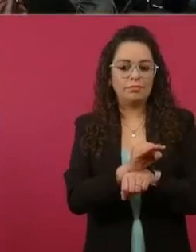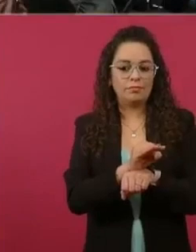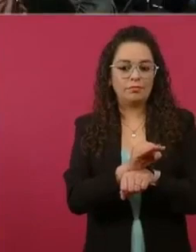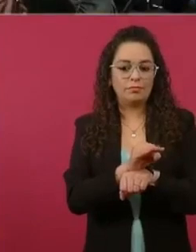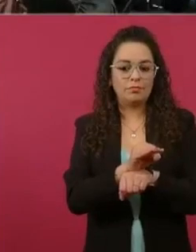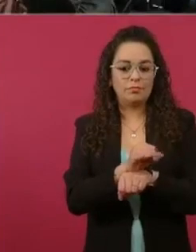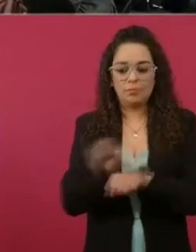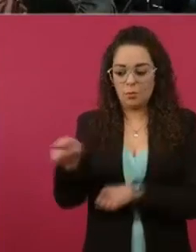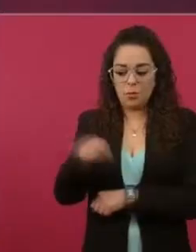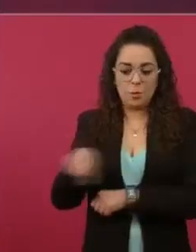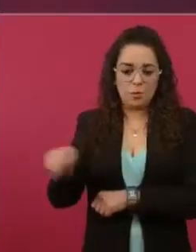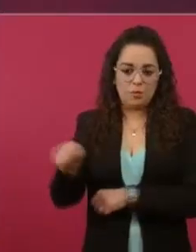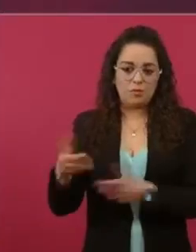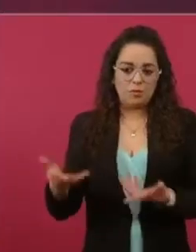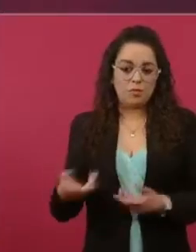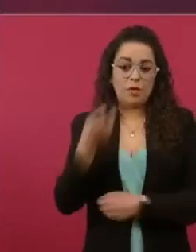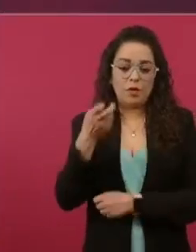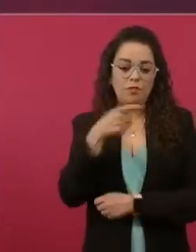Una jugarreta.